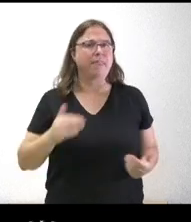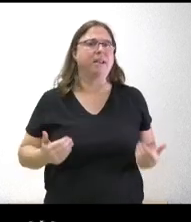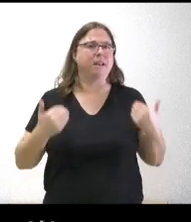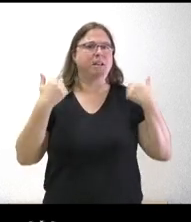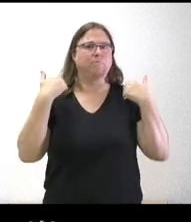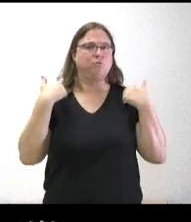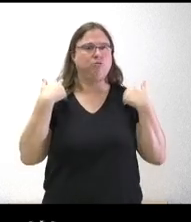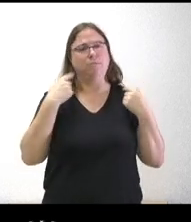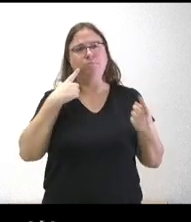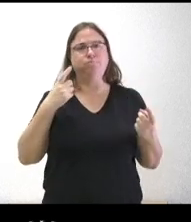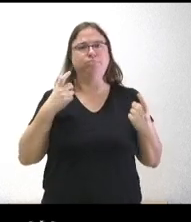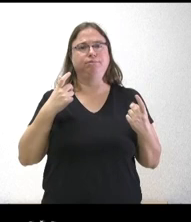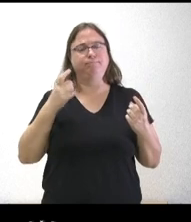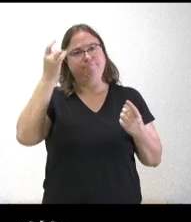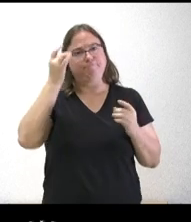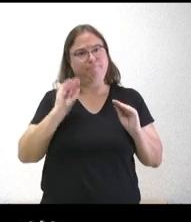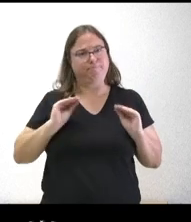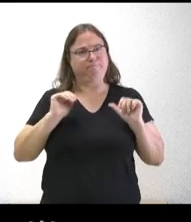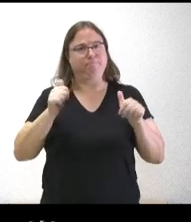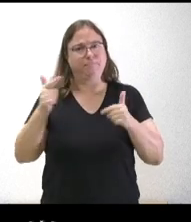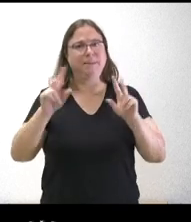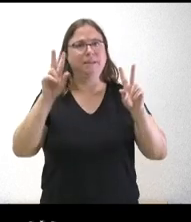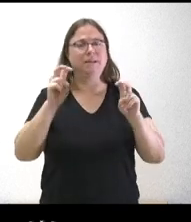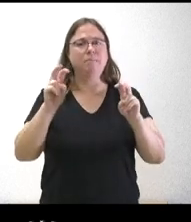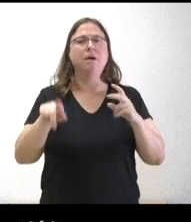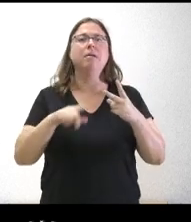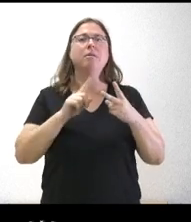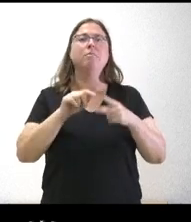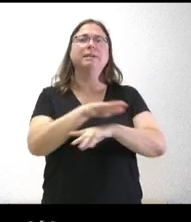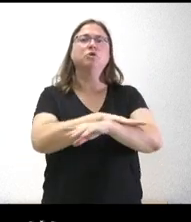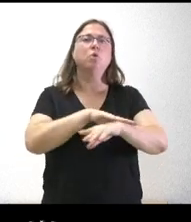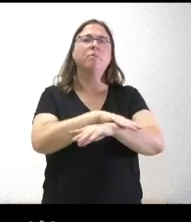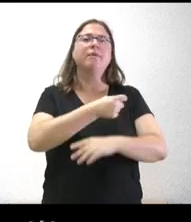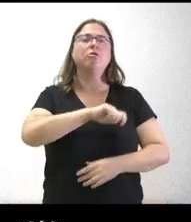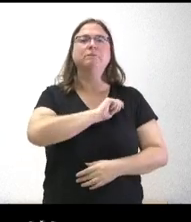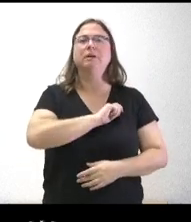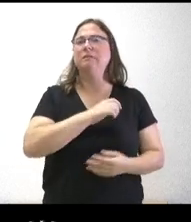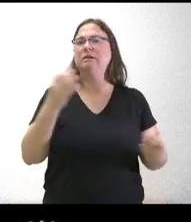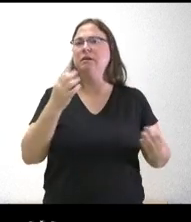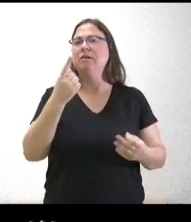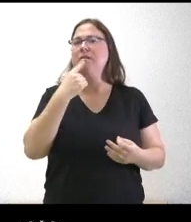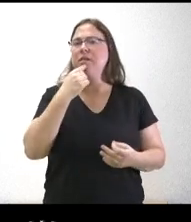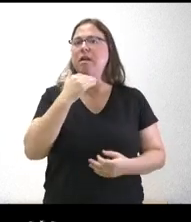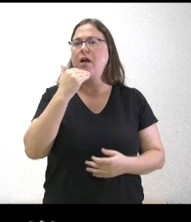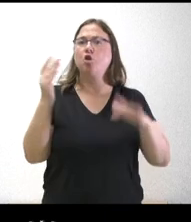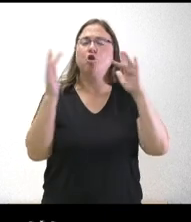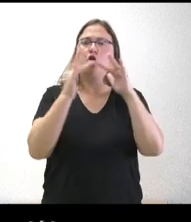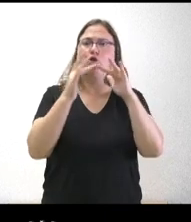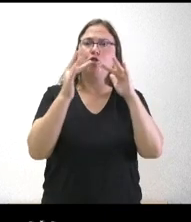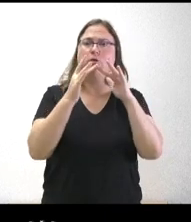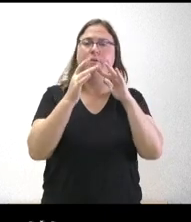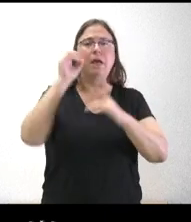un poco la iniciativa en este asunto como el Gobierno de España que dijo que iba a poner en contacto a